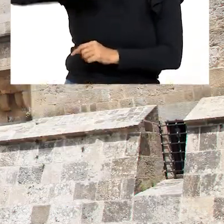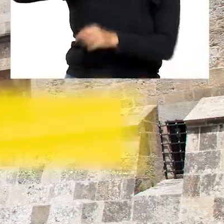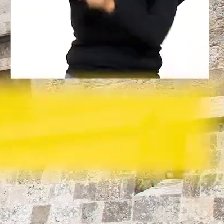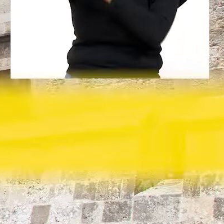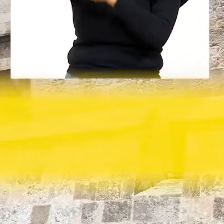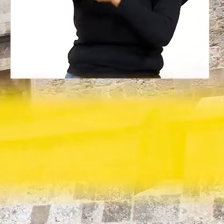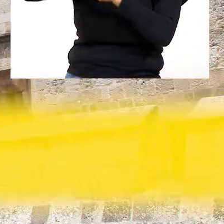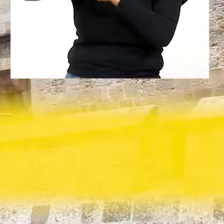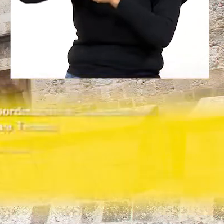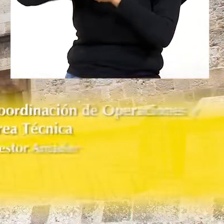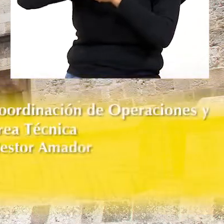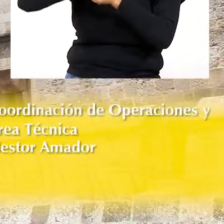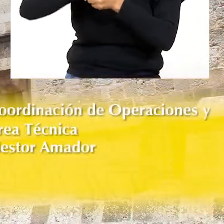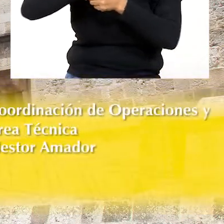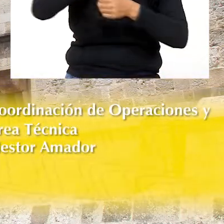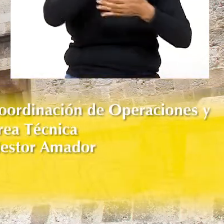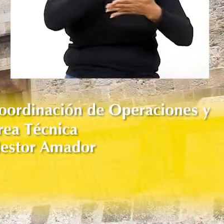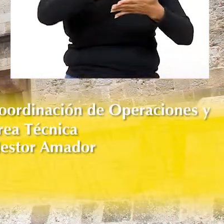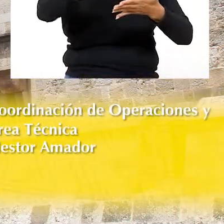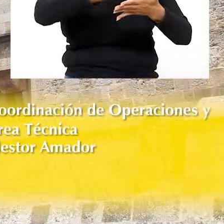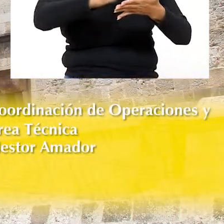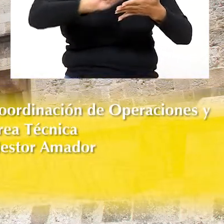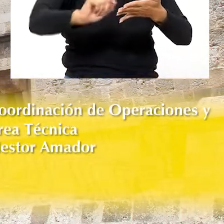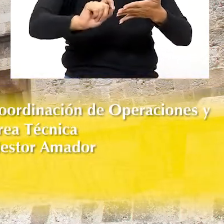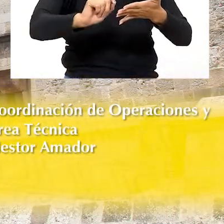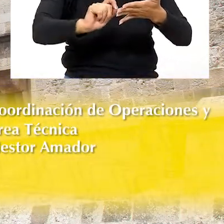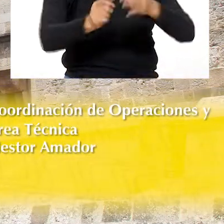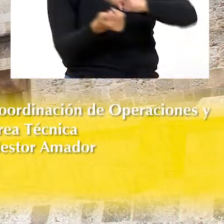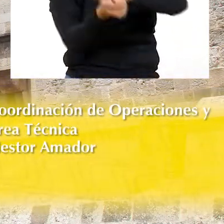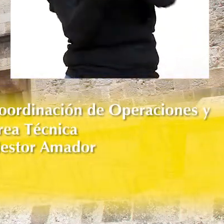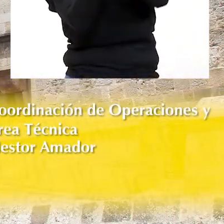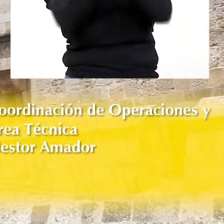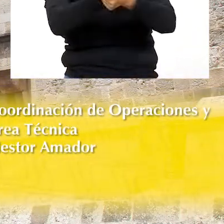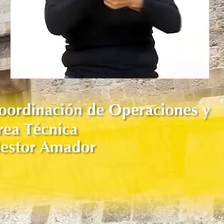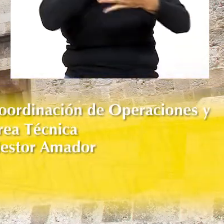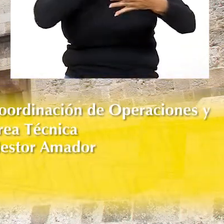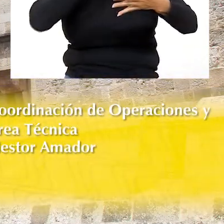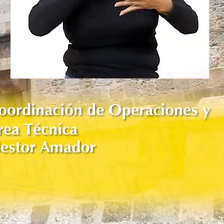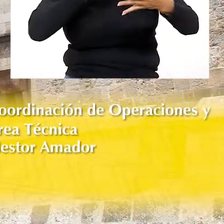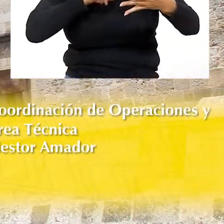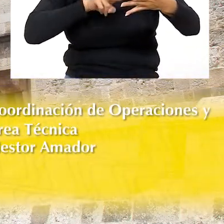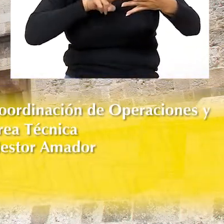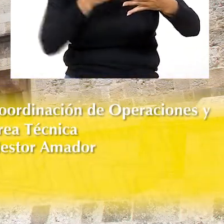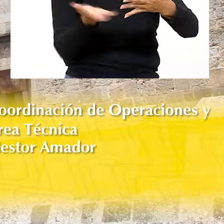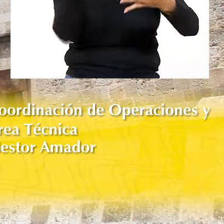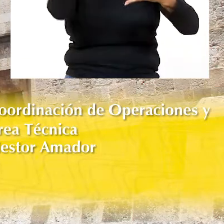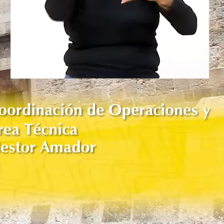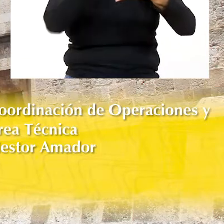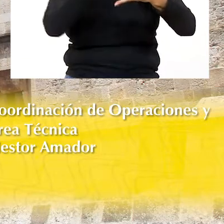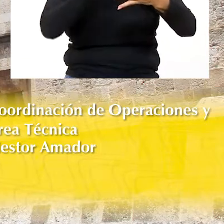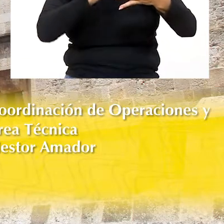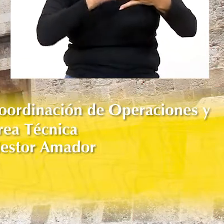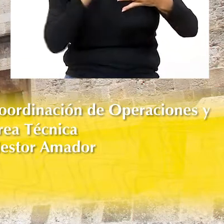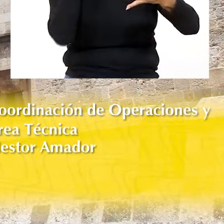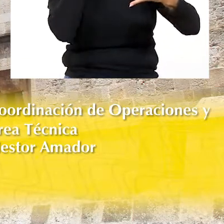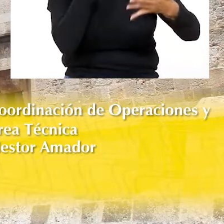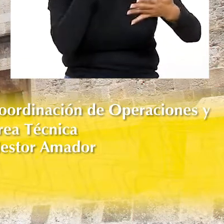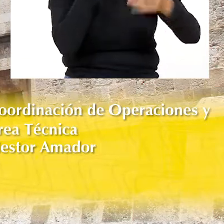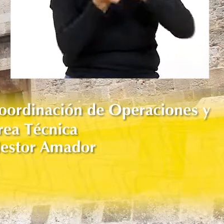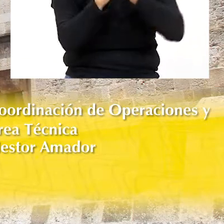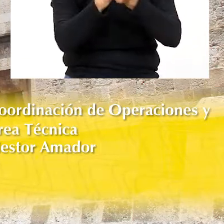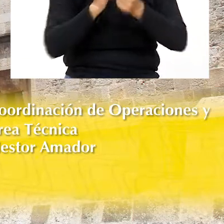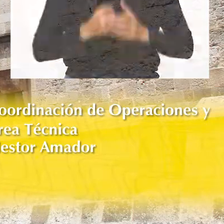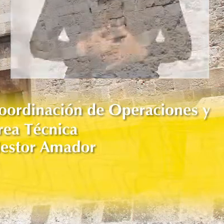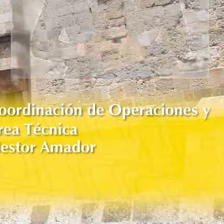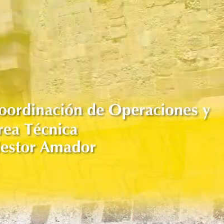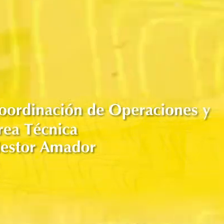Es necesario trabajar en lo que se escribe Transformarlo Leer Releer